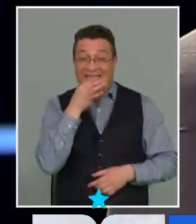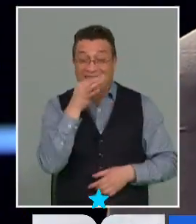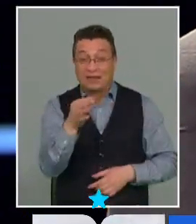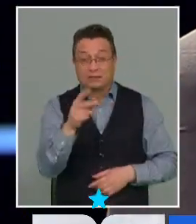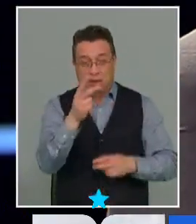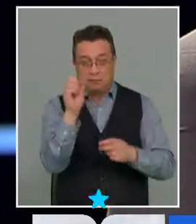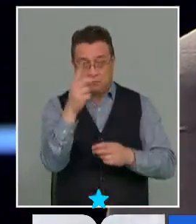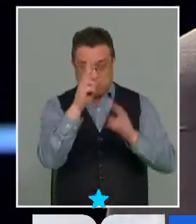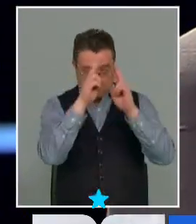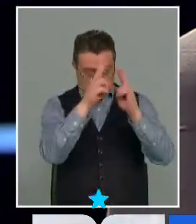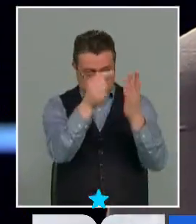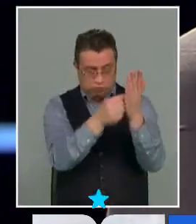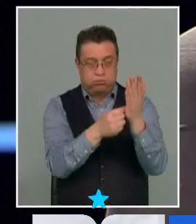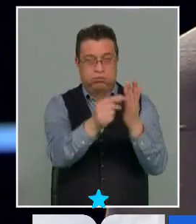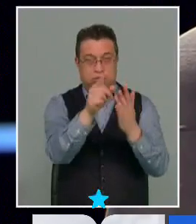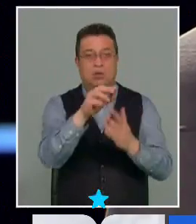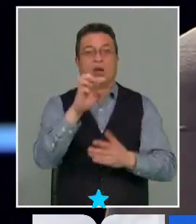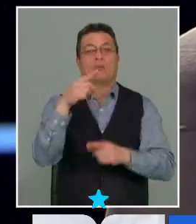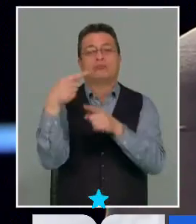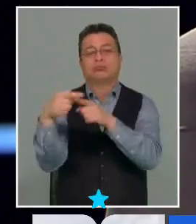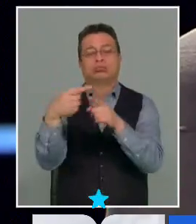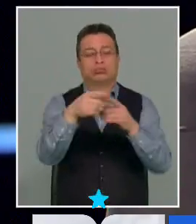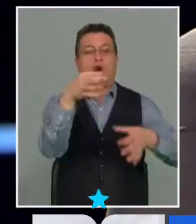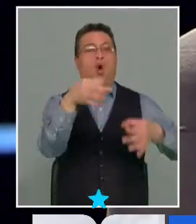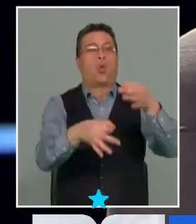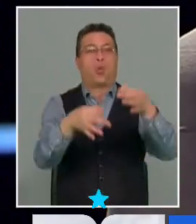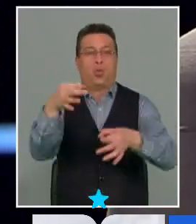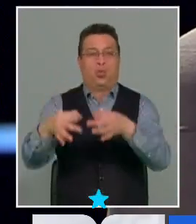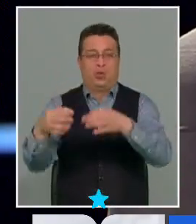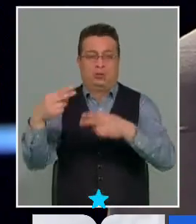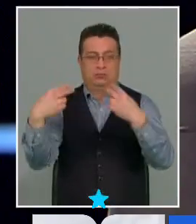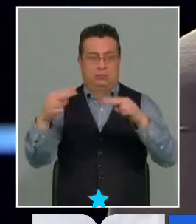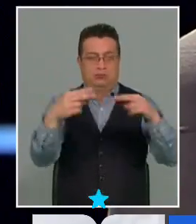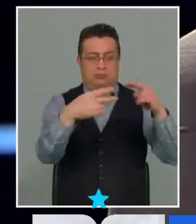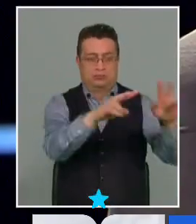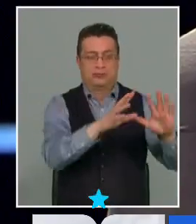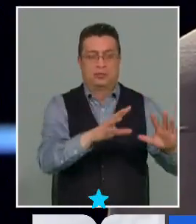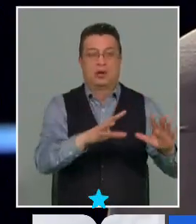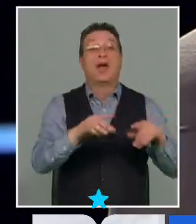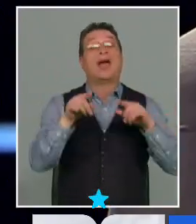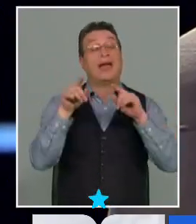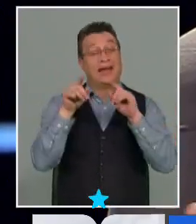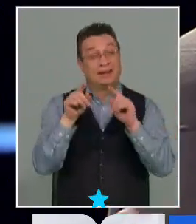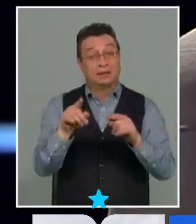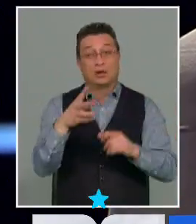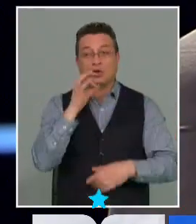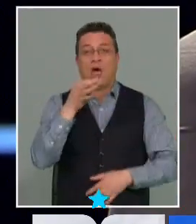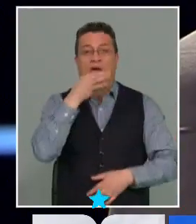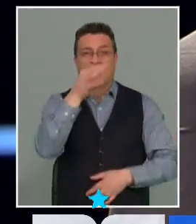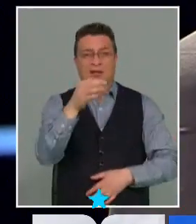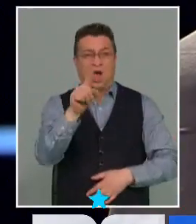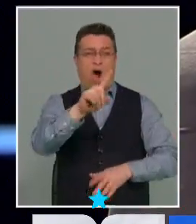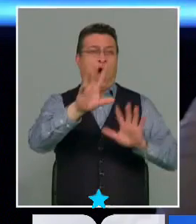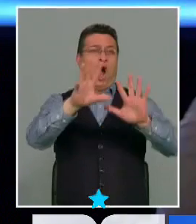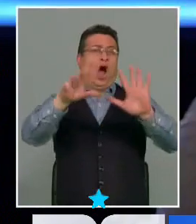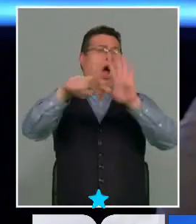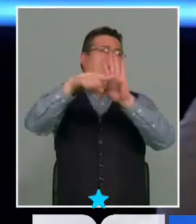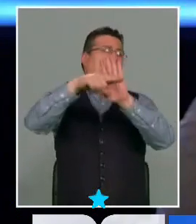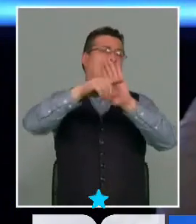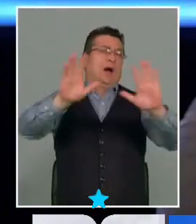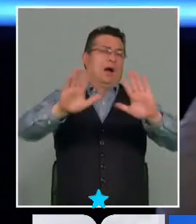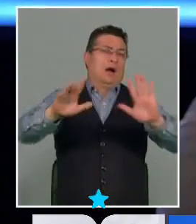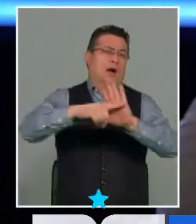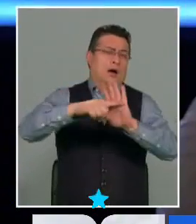reconoce el pluralismo jurídico y no hay que yo cuando cuando satanizan esta discusión cuando